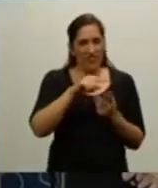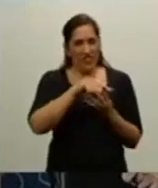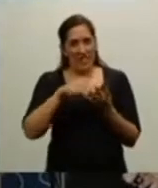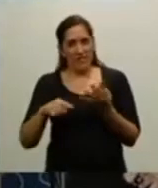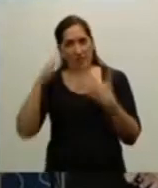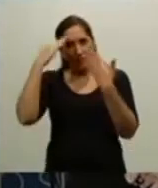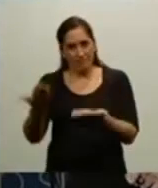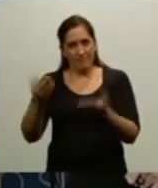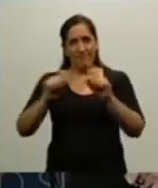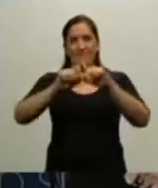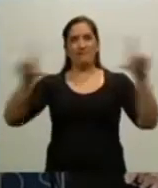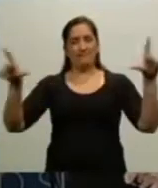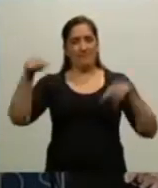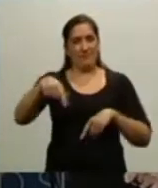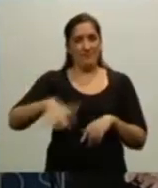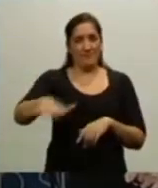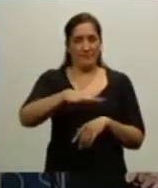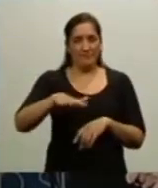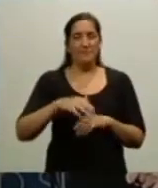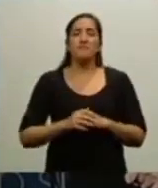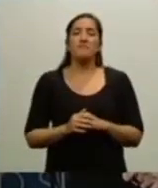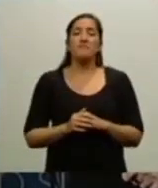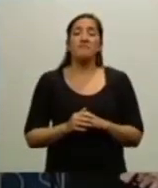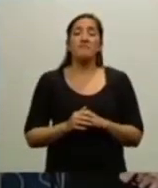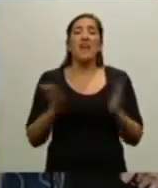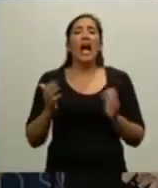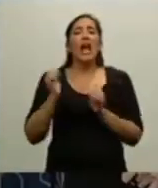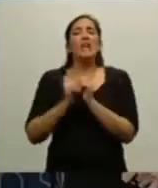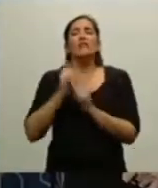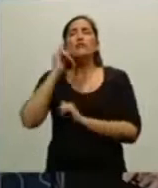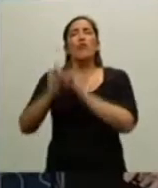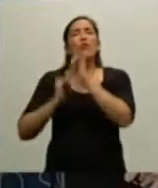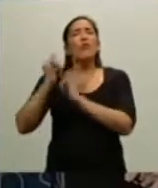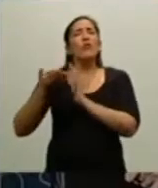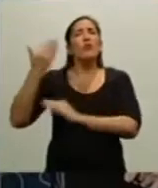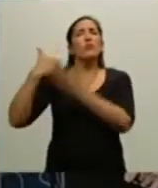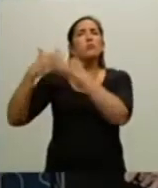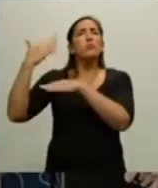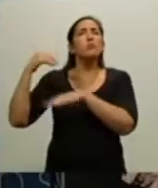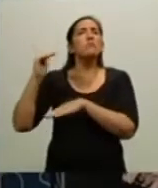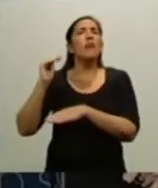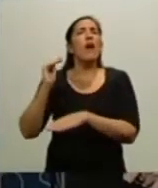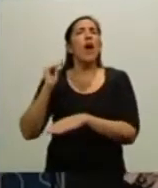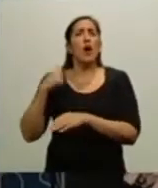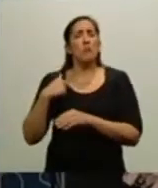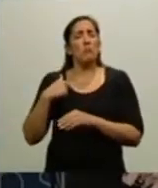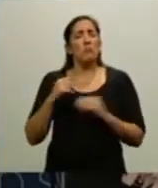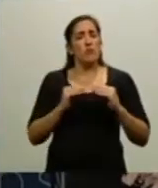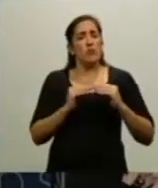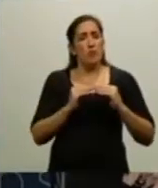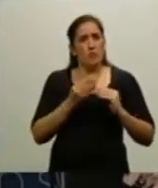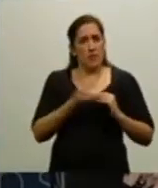casualidades o licencias que se toma la historia, uno nunca sabe, mi compañero,